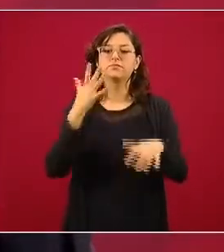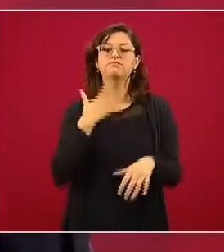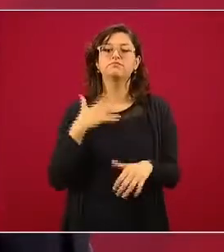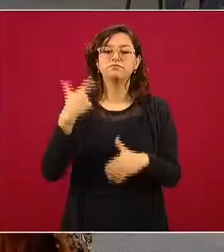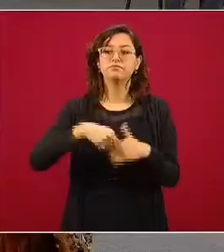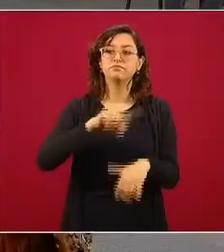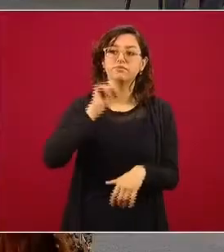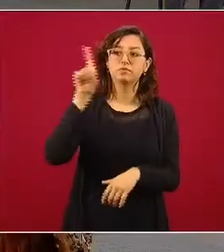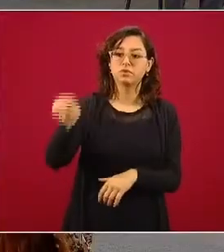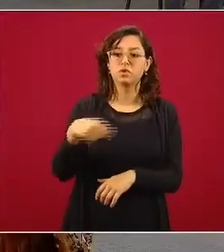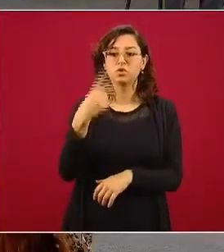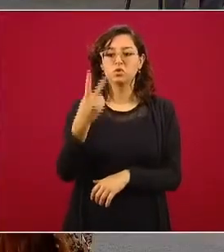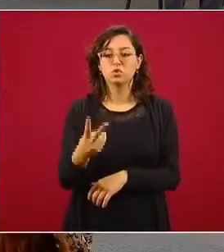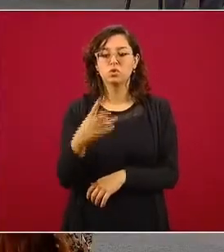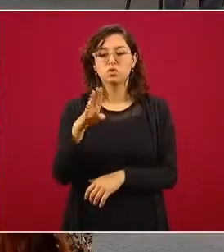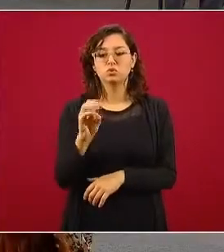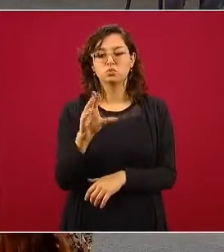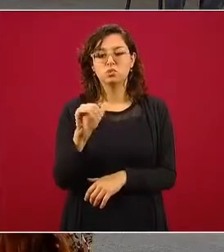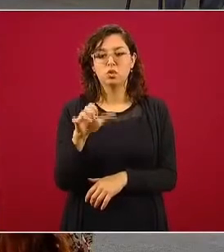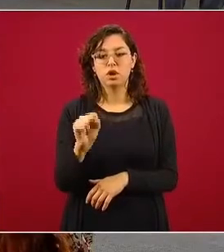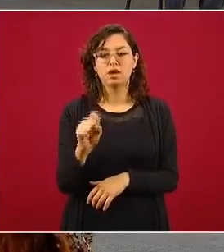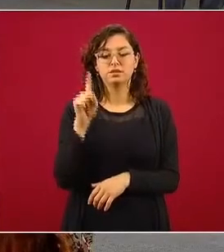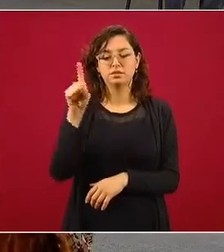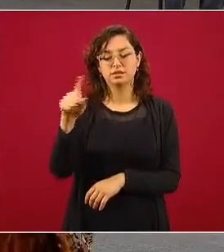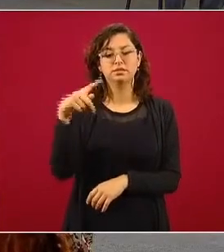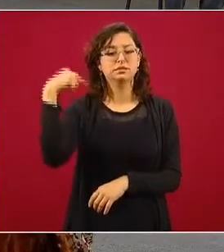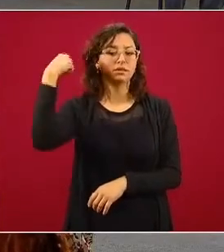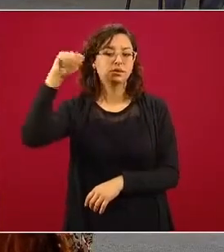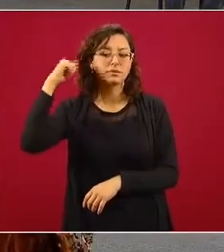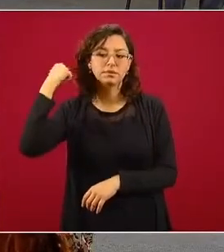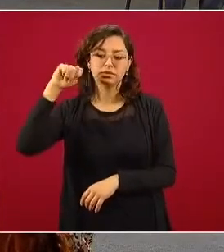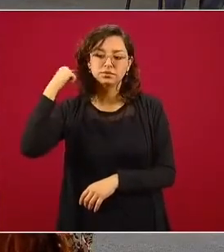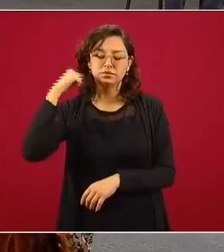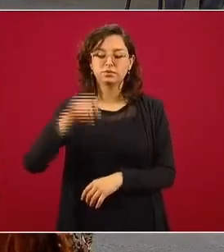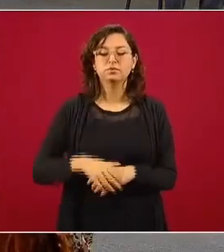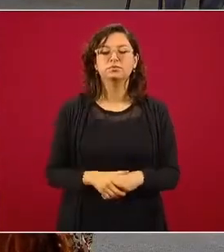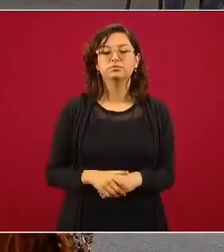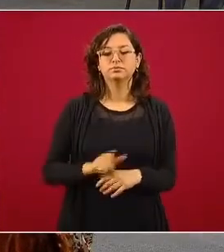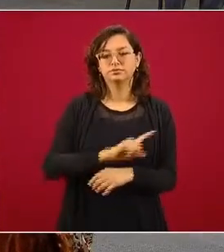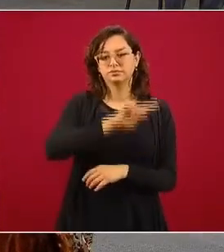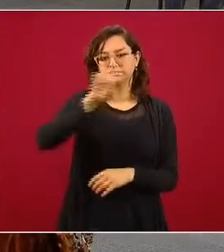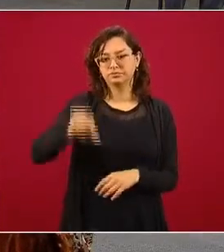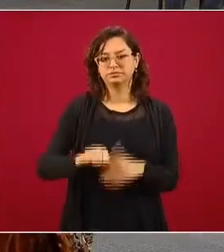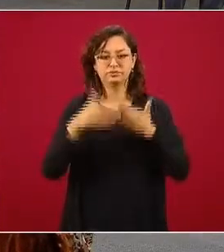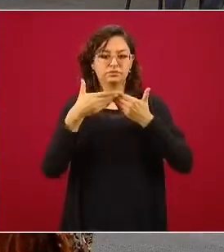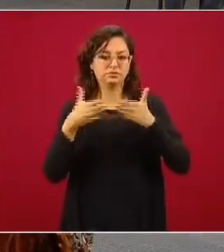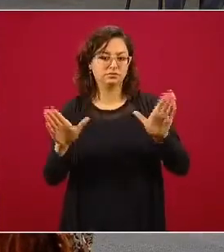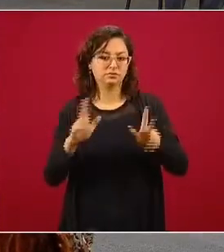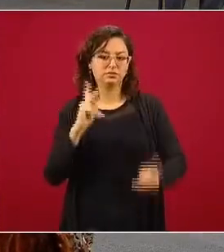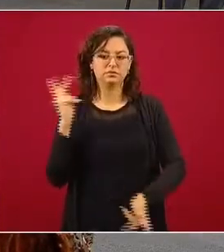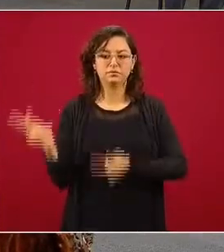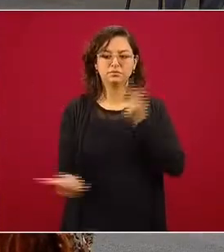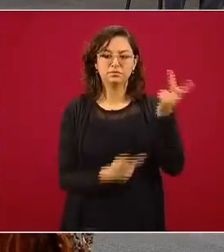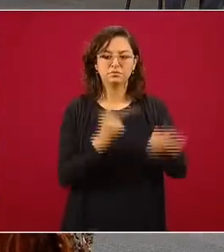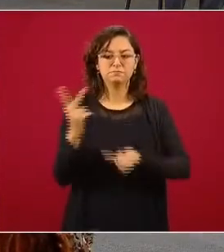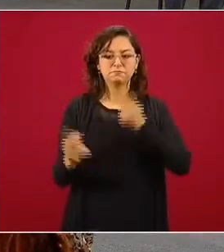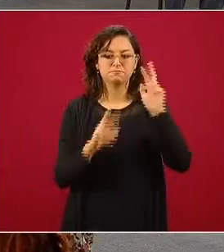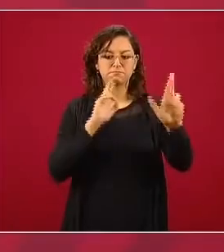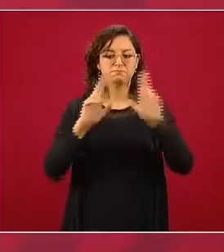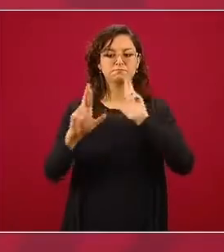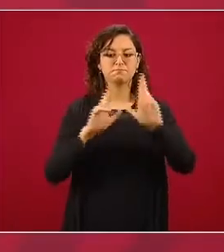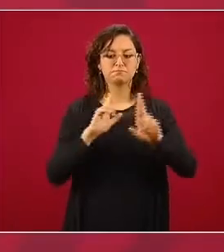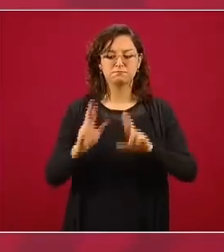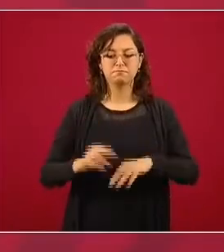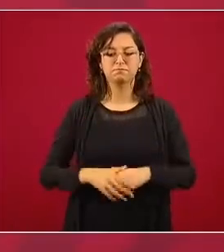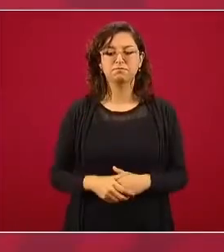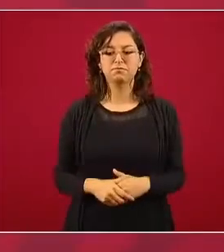Dos Bocas, Paraíso, Tabasco. Posteriormente ya abrimos para contestar a